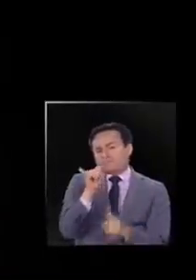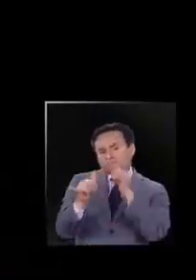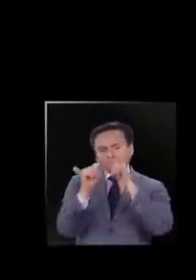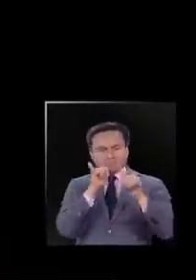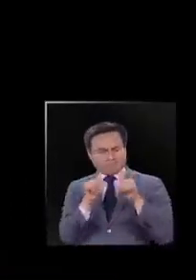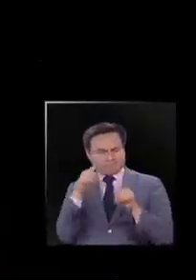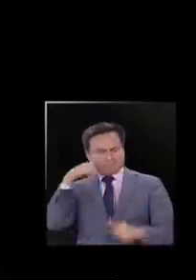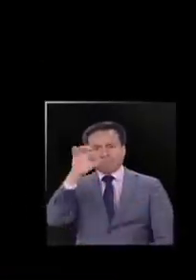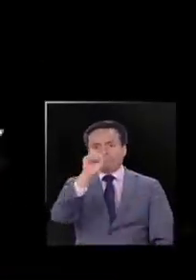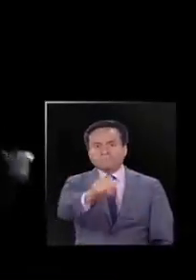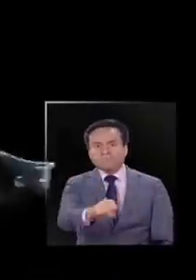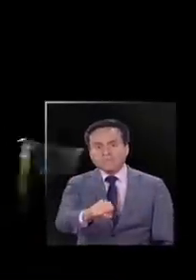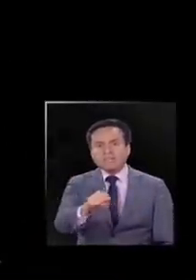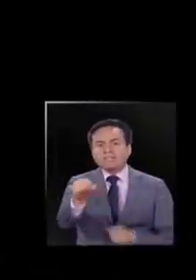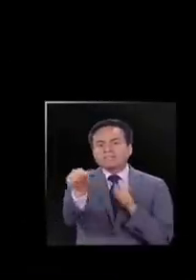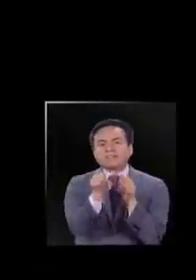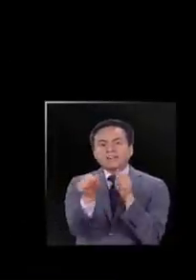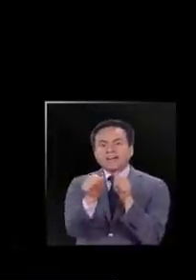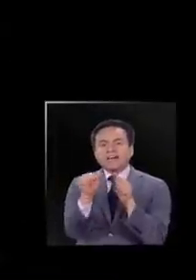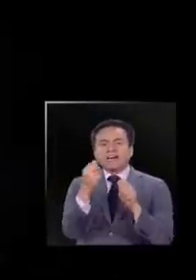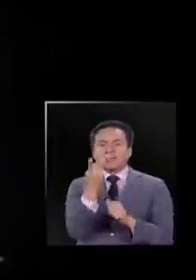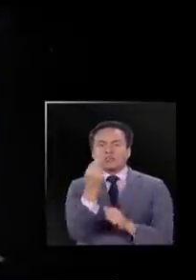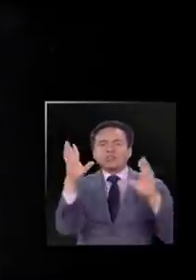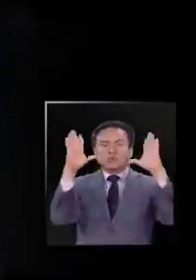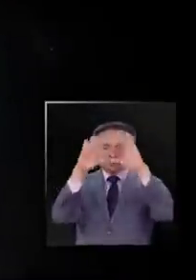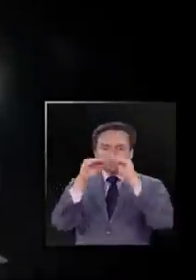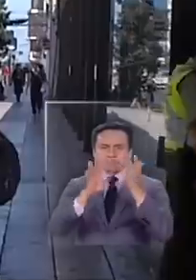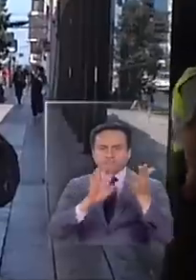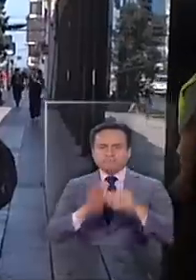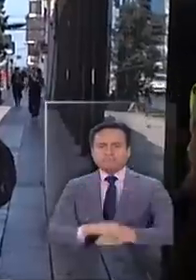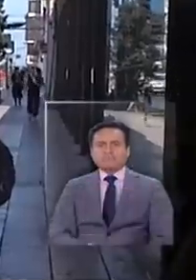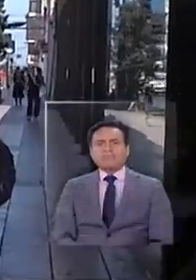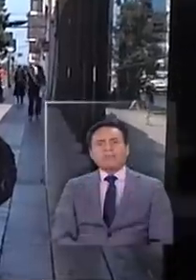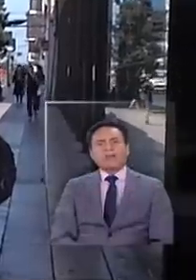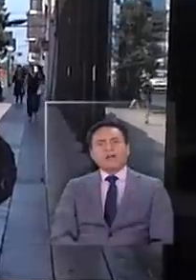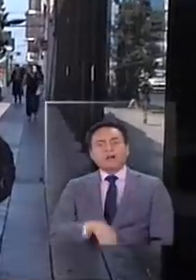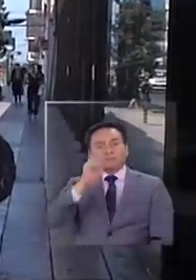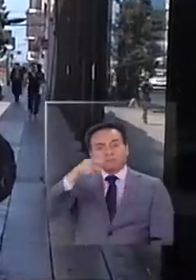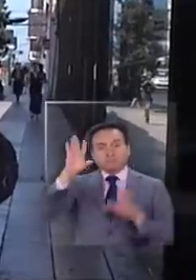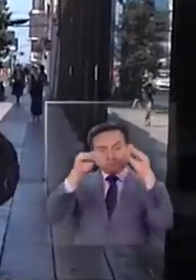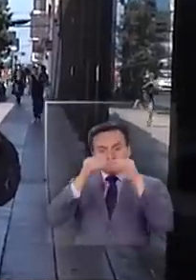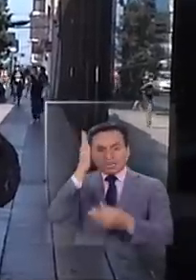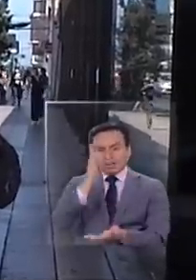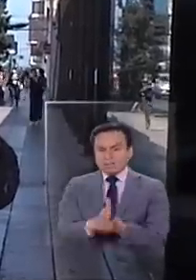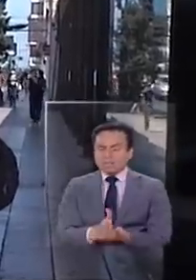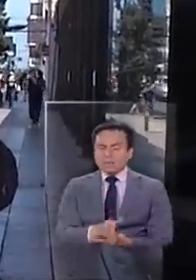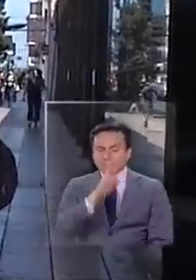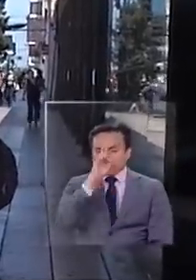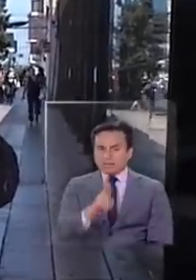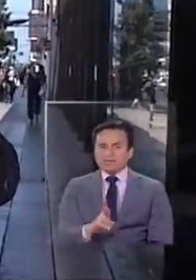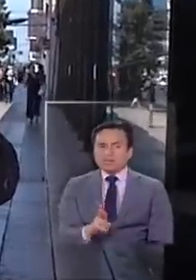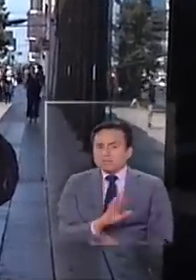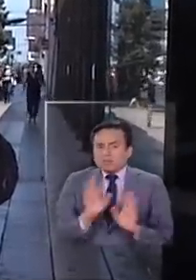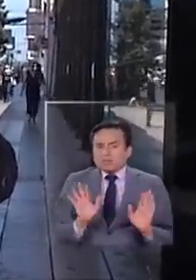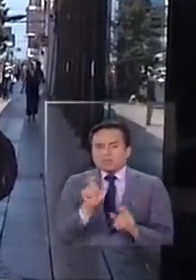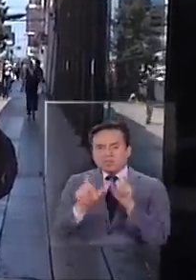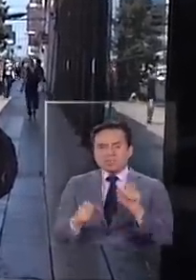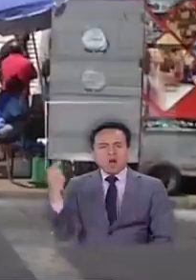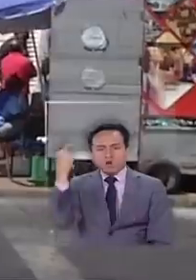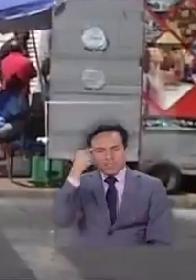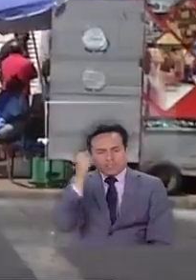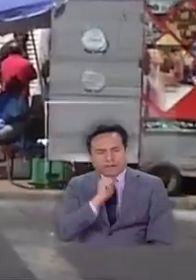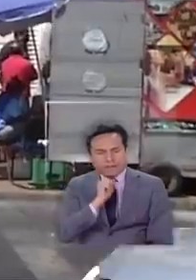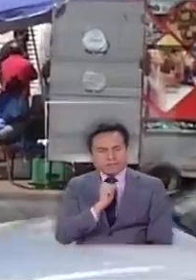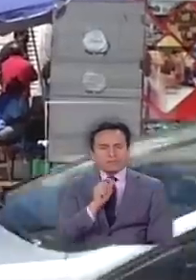Fueron sorprendidos cerca de la medianoche. Así que ahí toque de queda, hay que respetarlo. Nada más que eso, hay gente inconsciente.